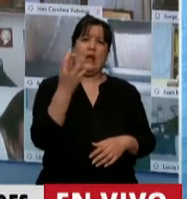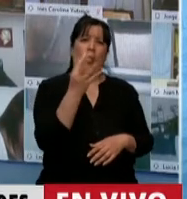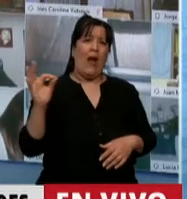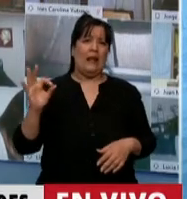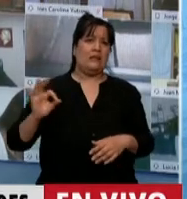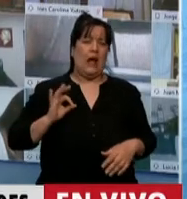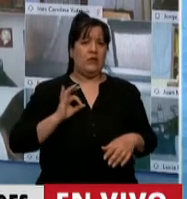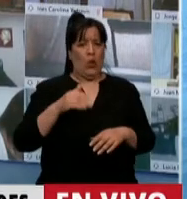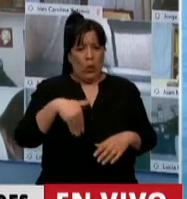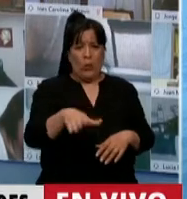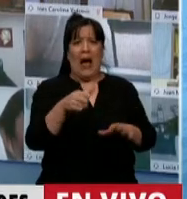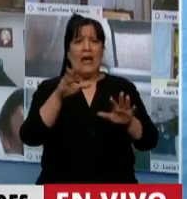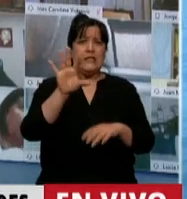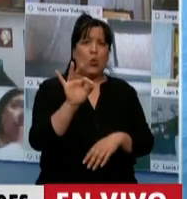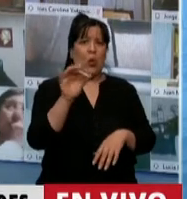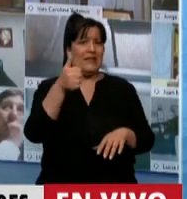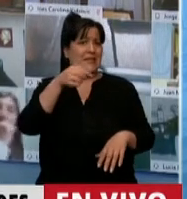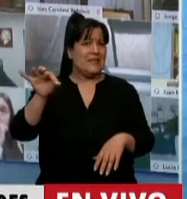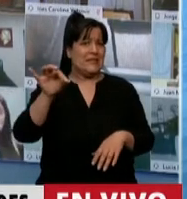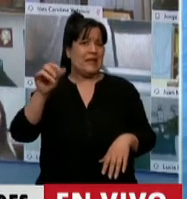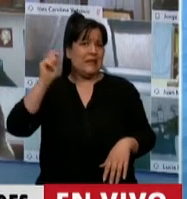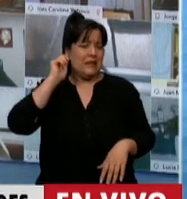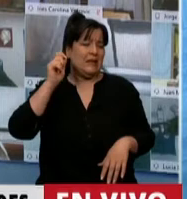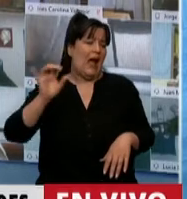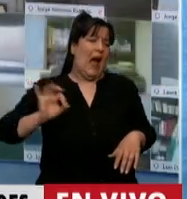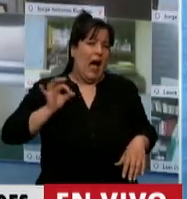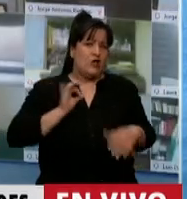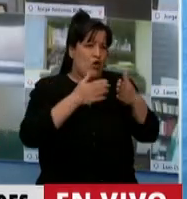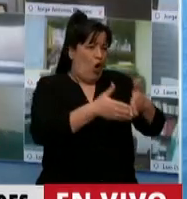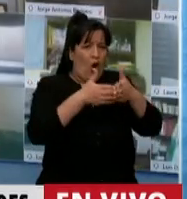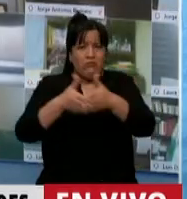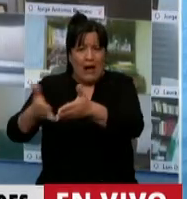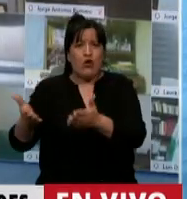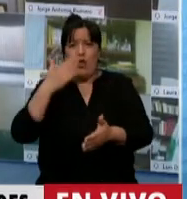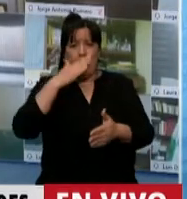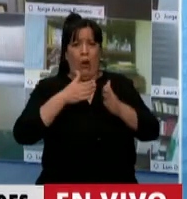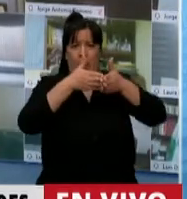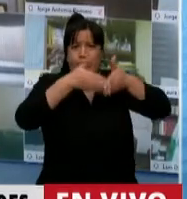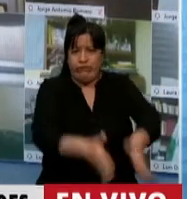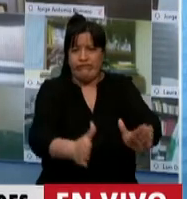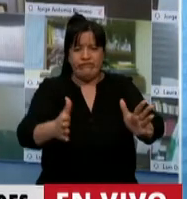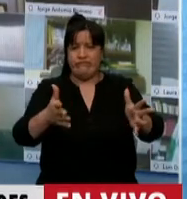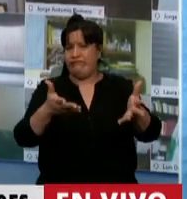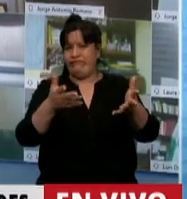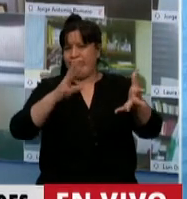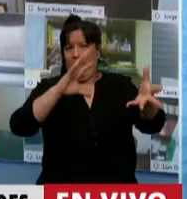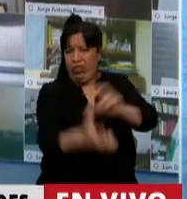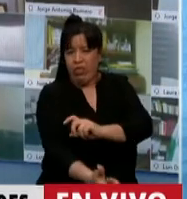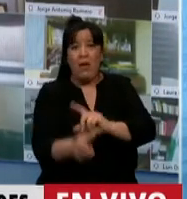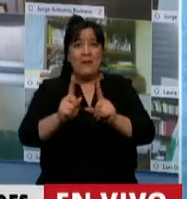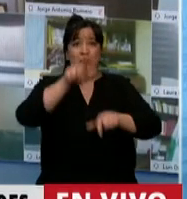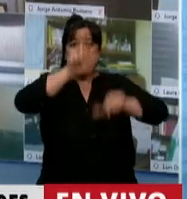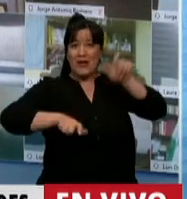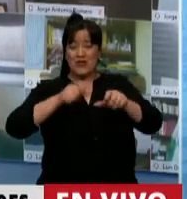vida útil ya van por 50 o 60, estos son los barcos que luego se hunden y sus trabajadores de la pesca